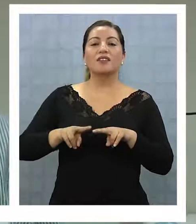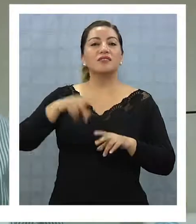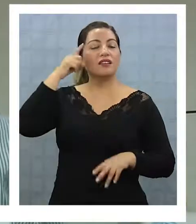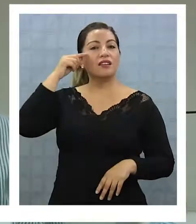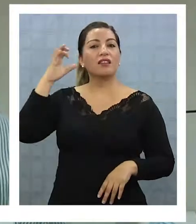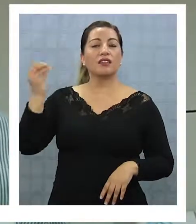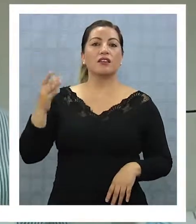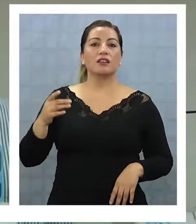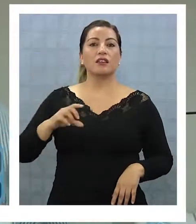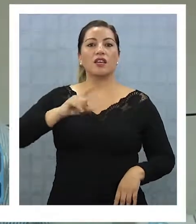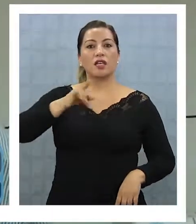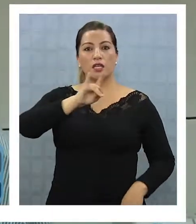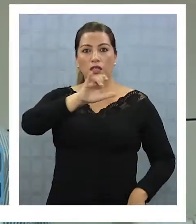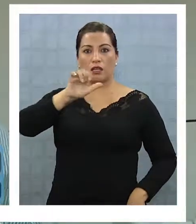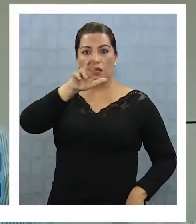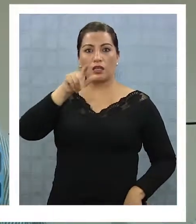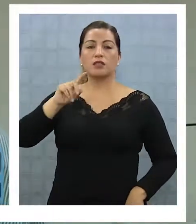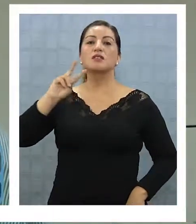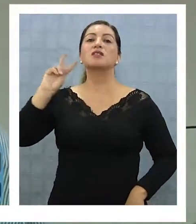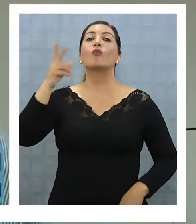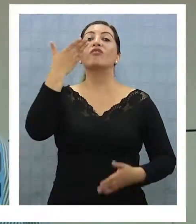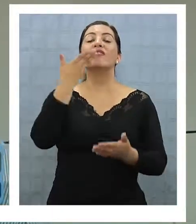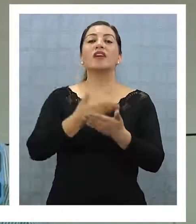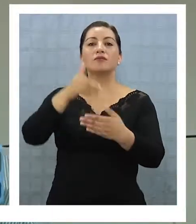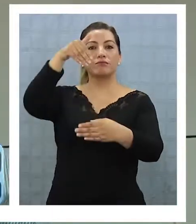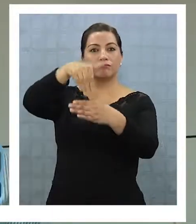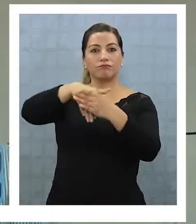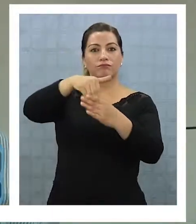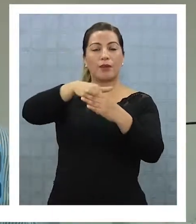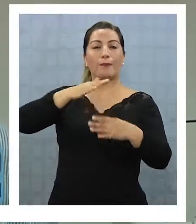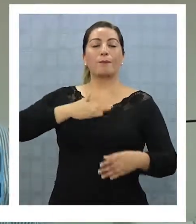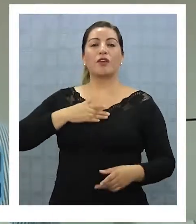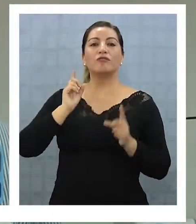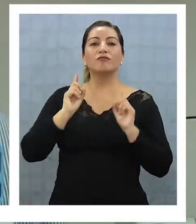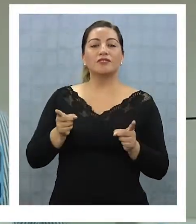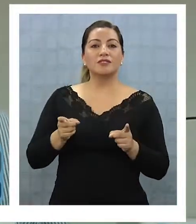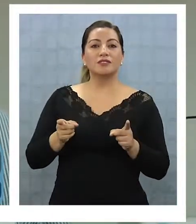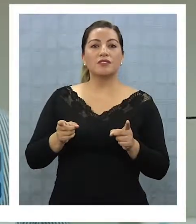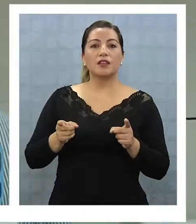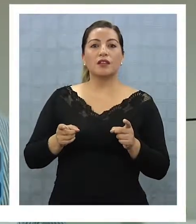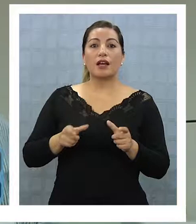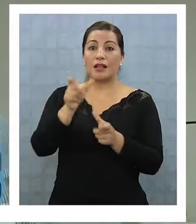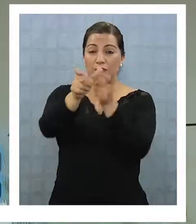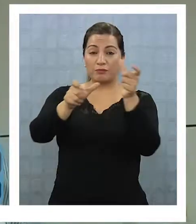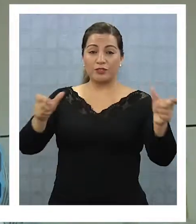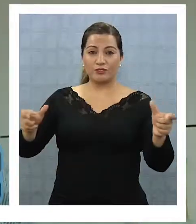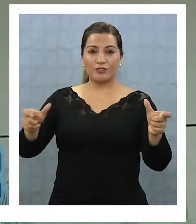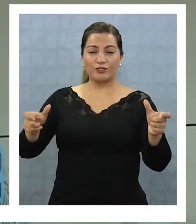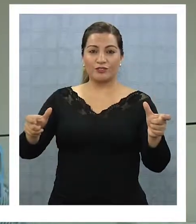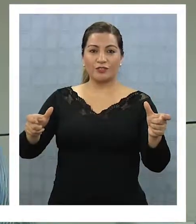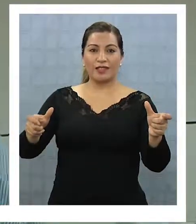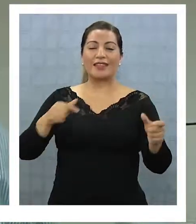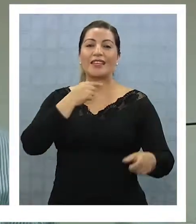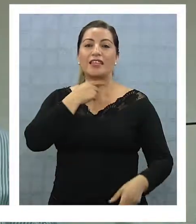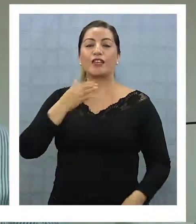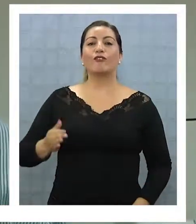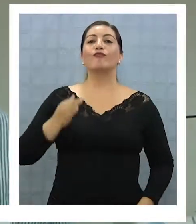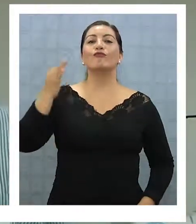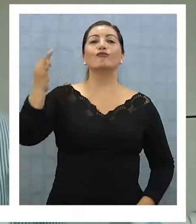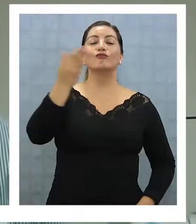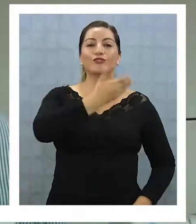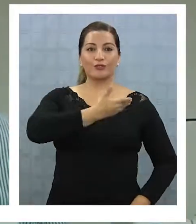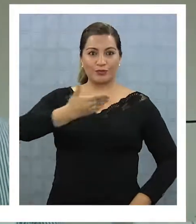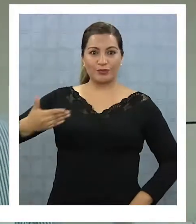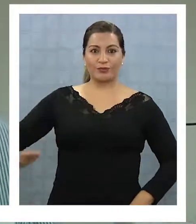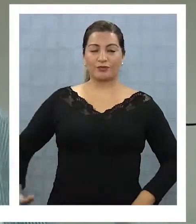Alejandro Guillier va a pasar a la segunda vuelta, nuestra obligación en la segunda vuelta, es convocar a todos los candidatos presidenciales de la centro izquierda